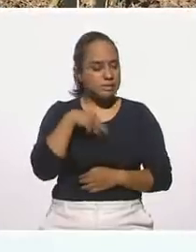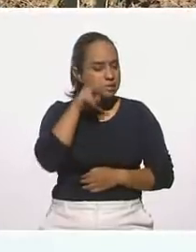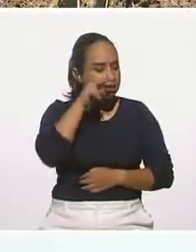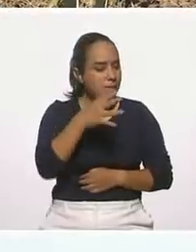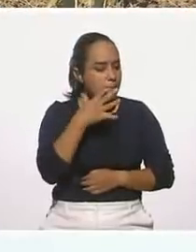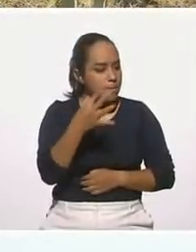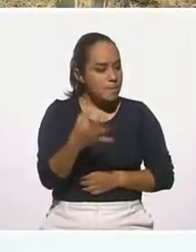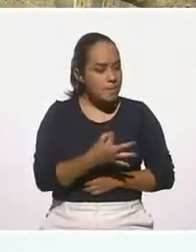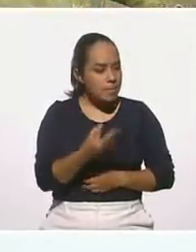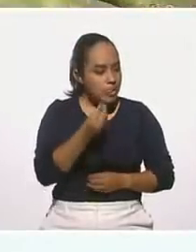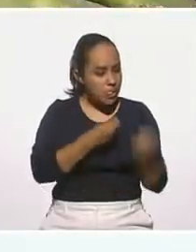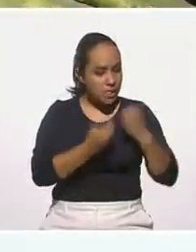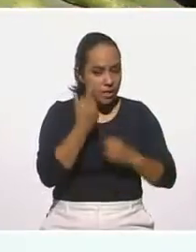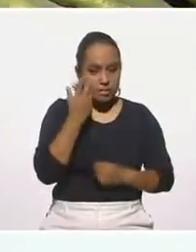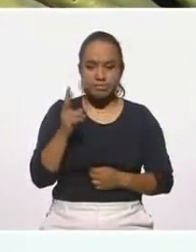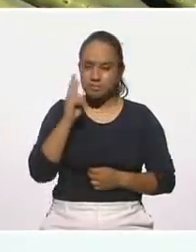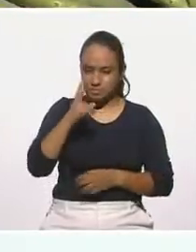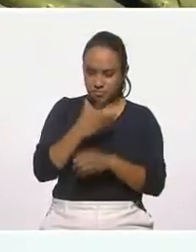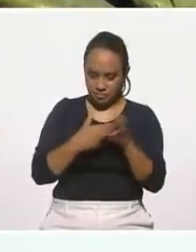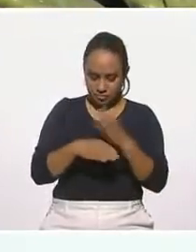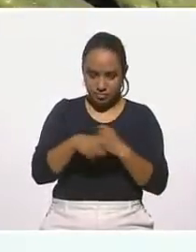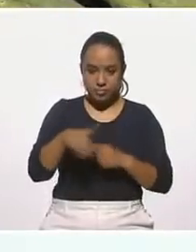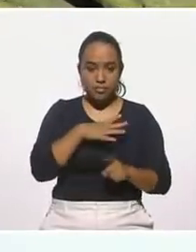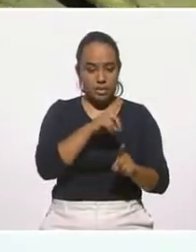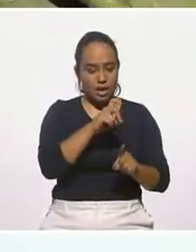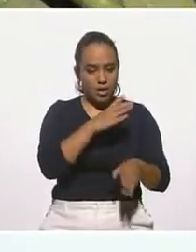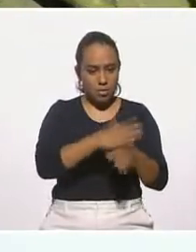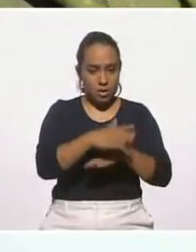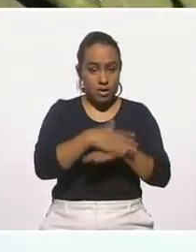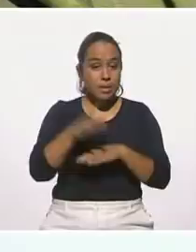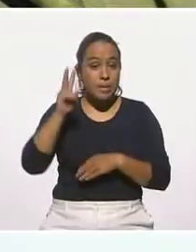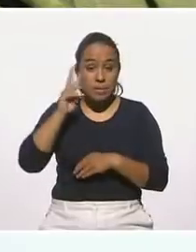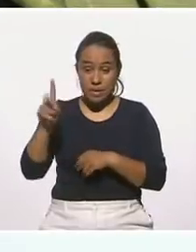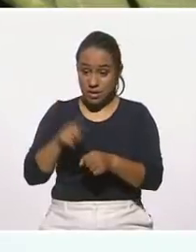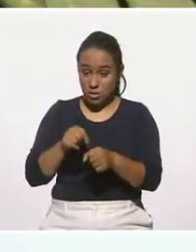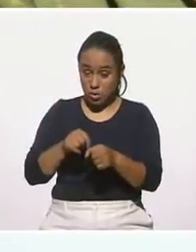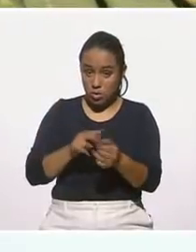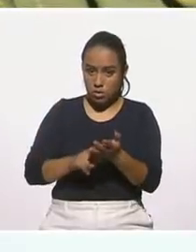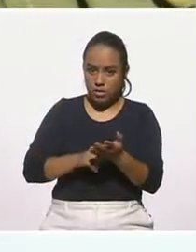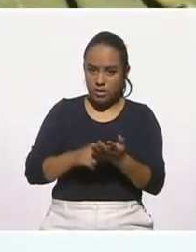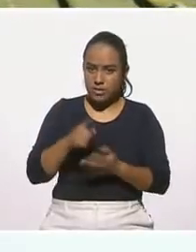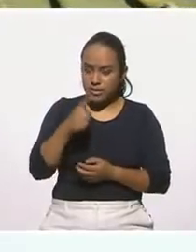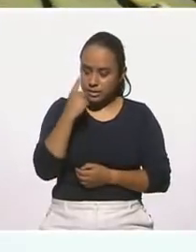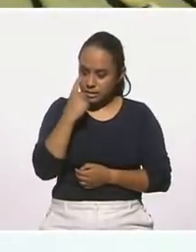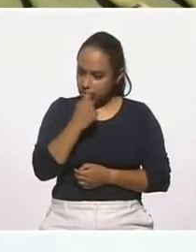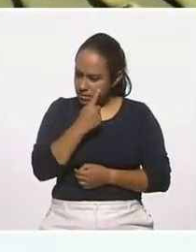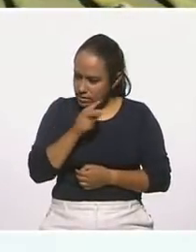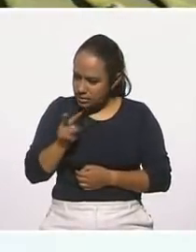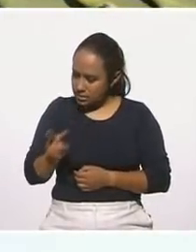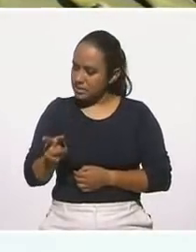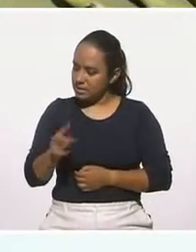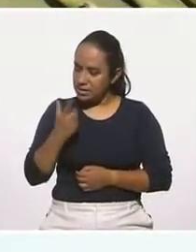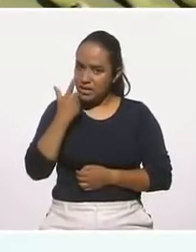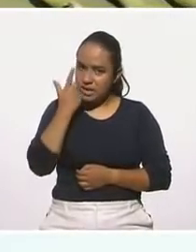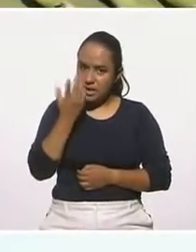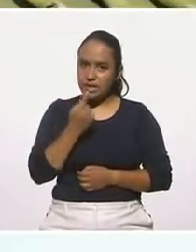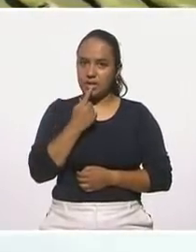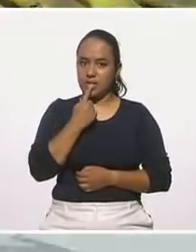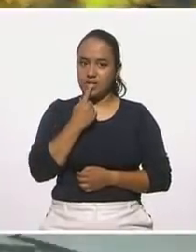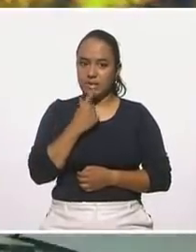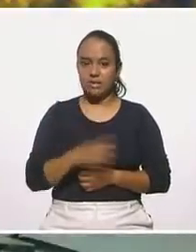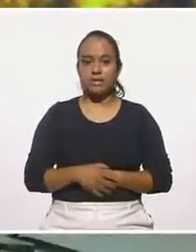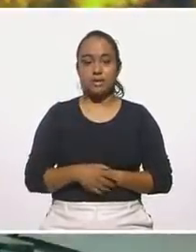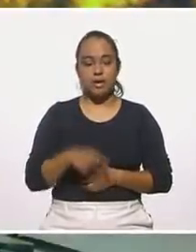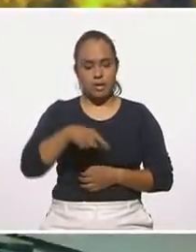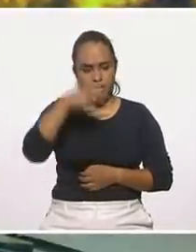diferentes productos. Está el agua de nopal y el color verde nos llama a eso. Dice que en México somos